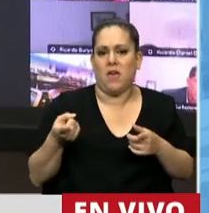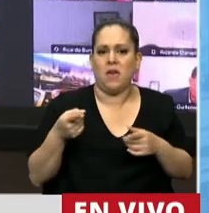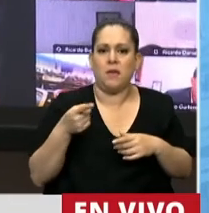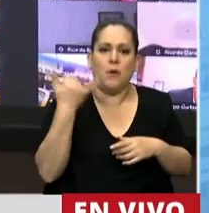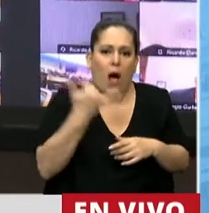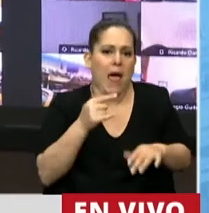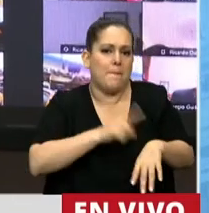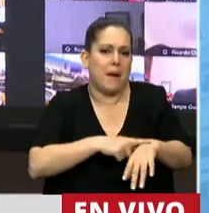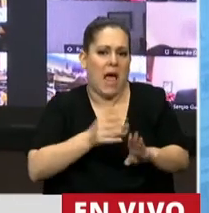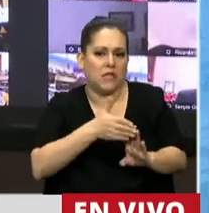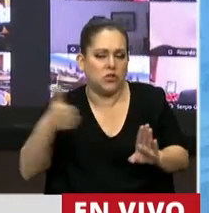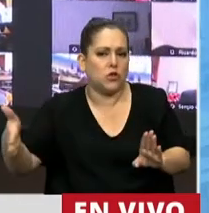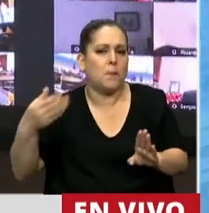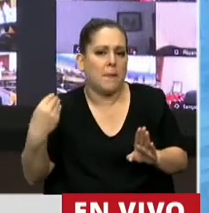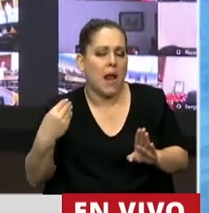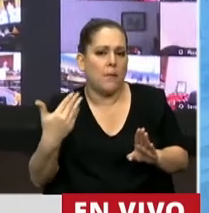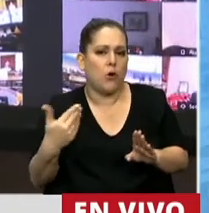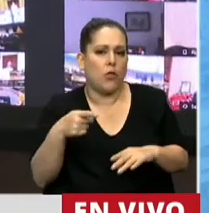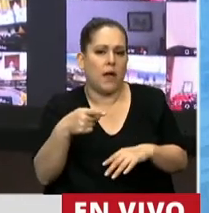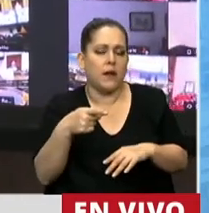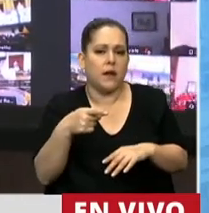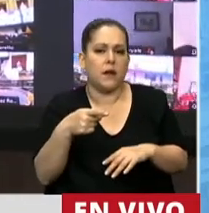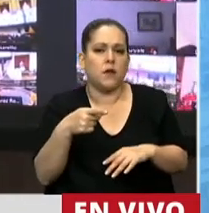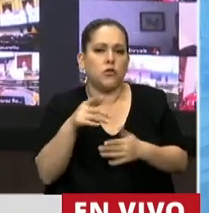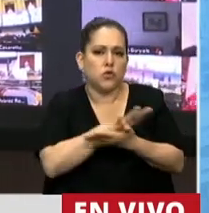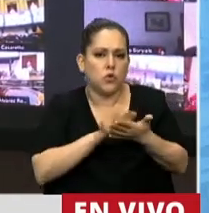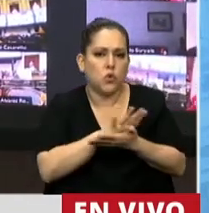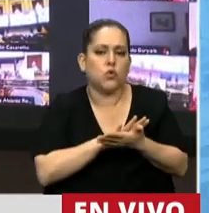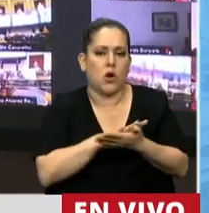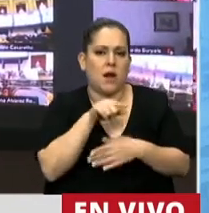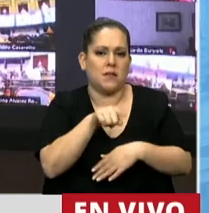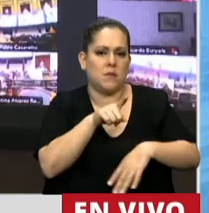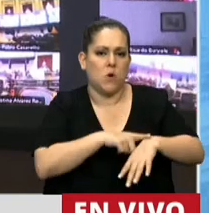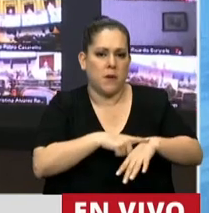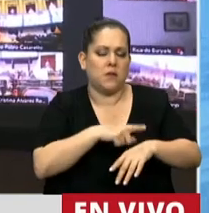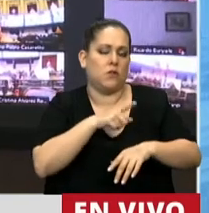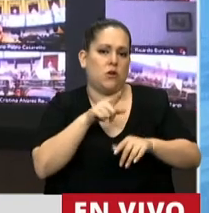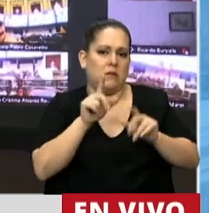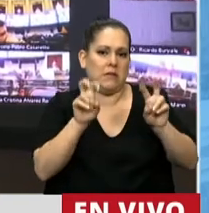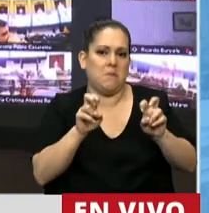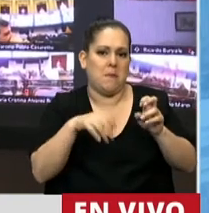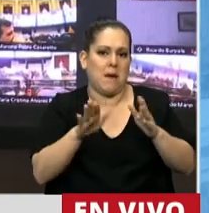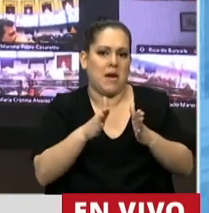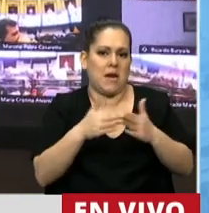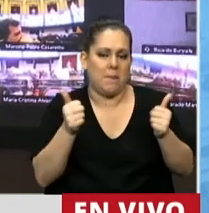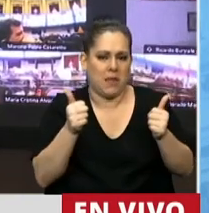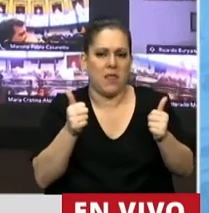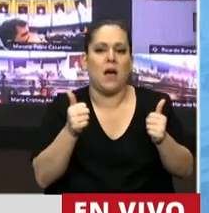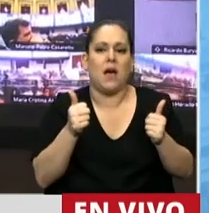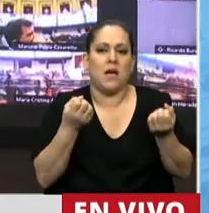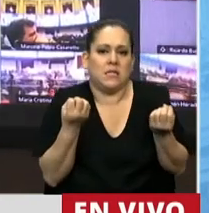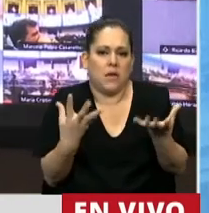plazos para poder solucionar este tema de una manera más rápida. Así que